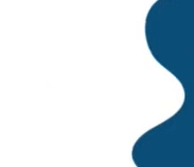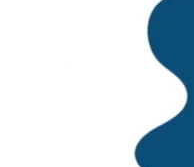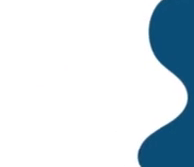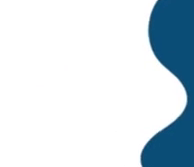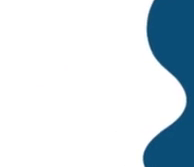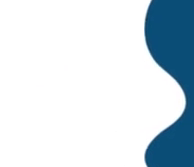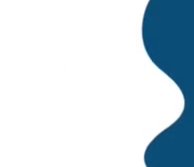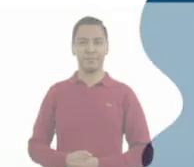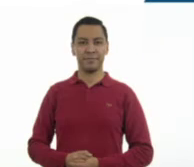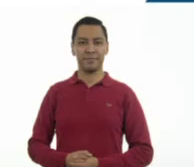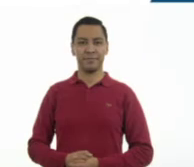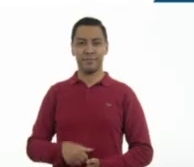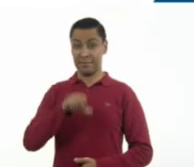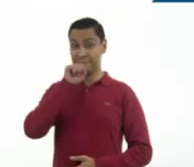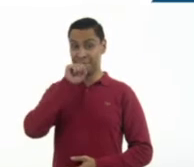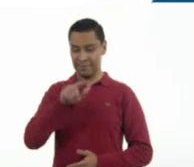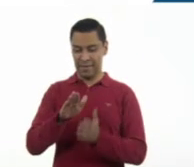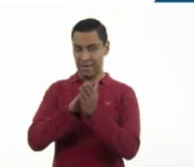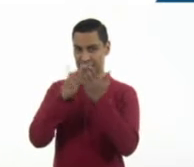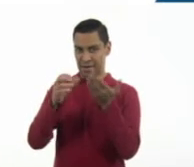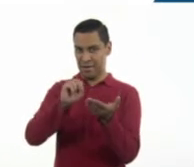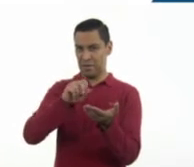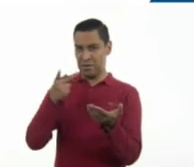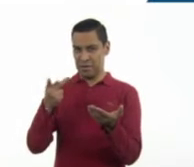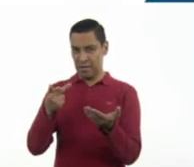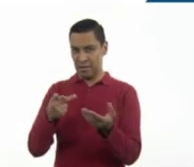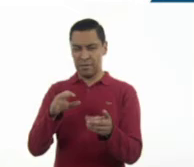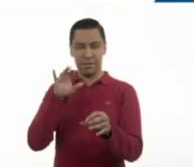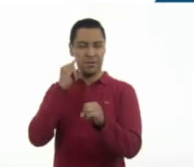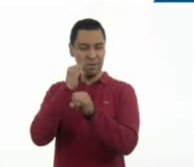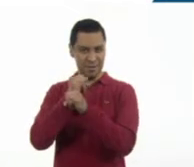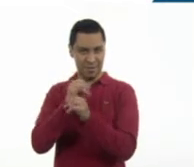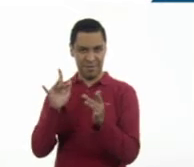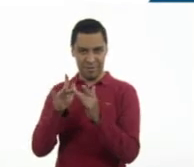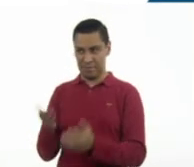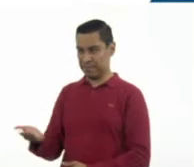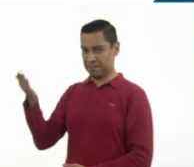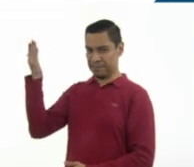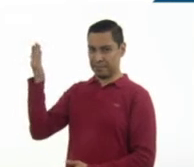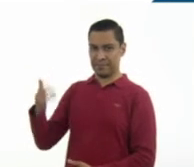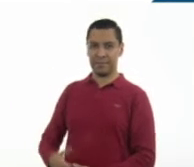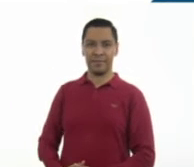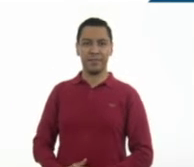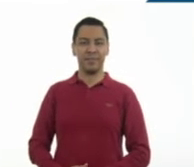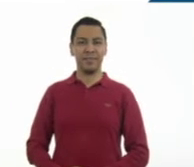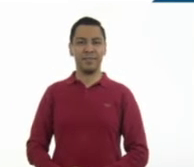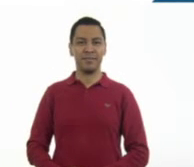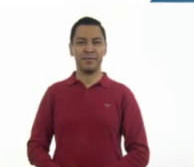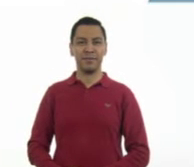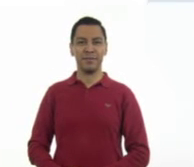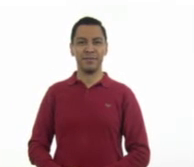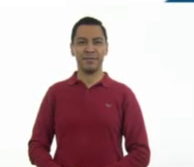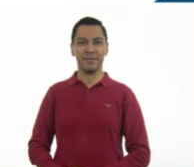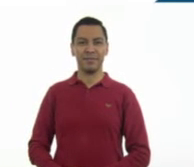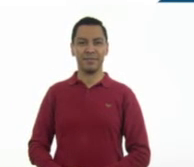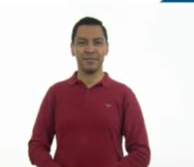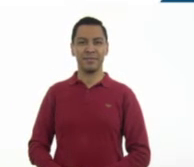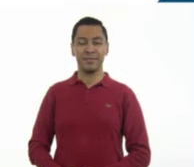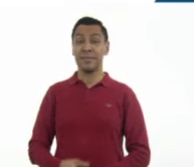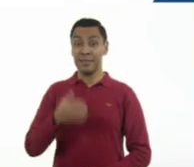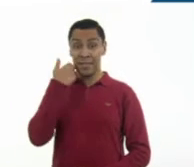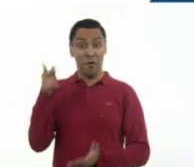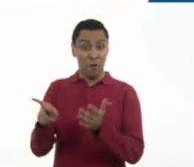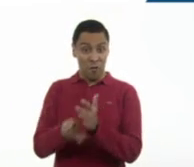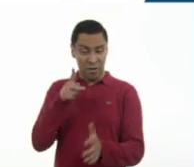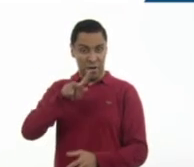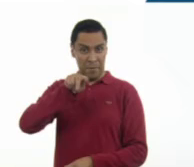También puedes encontrar los libros de texto en la página conalitech.cep.gov.mx Si quieres volver a